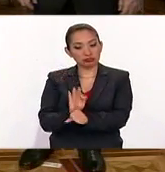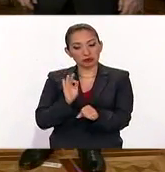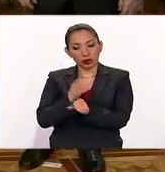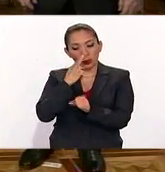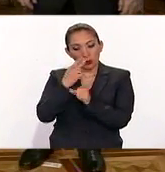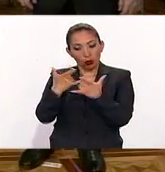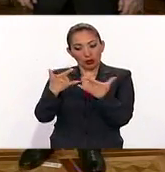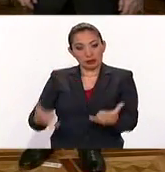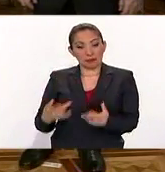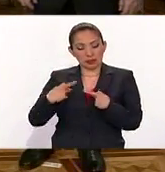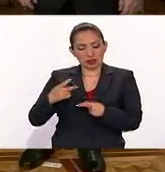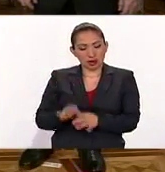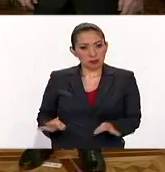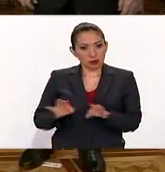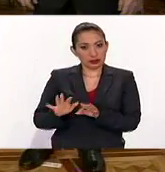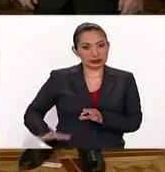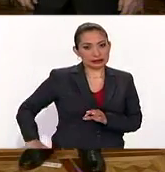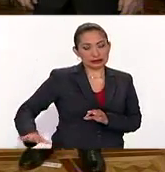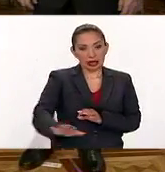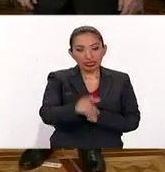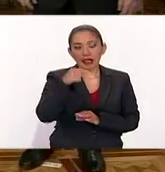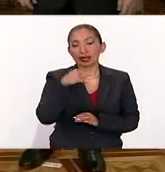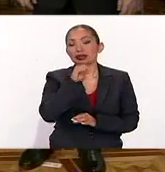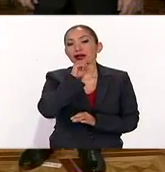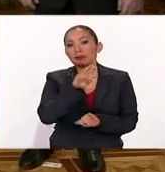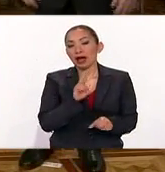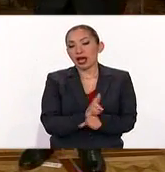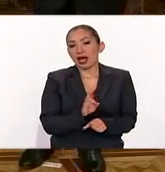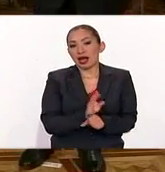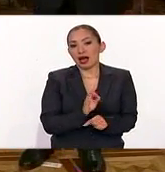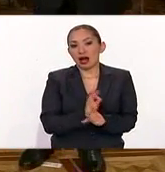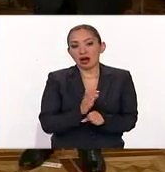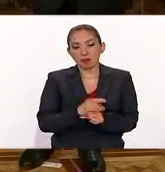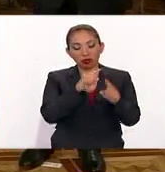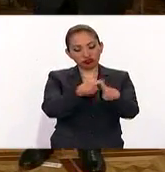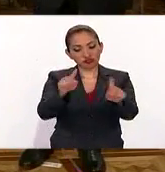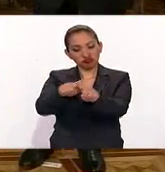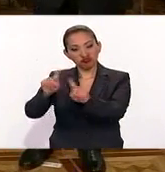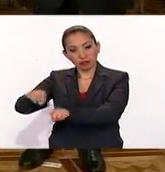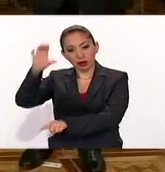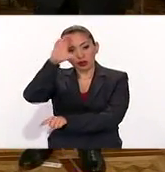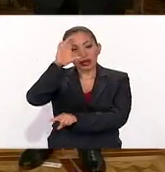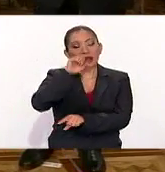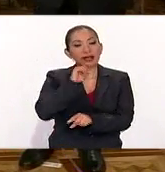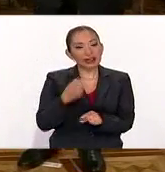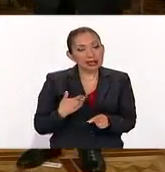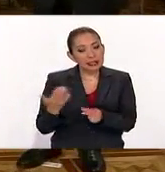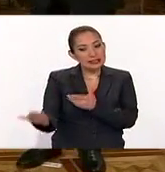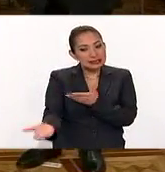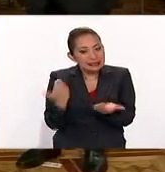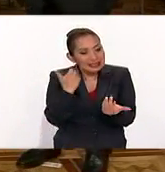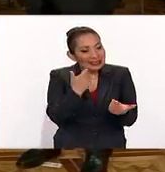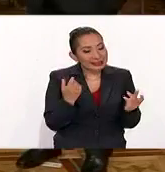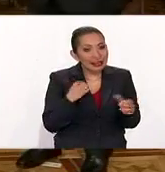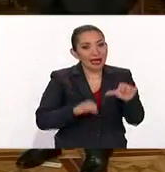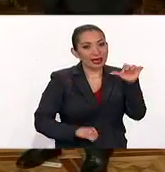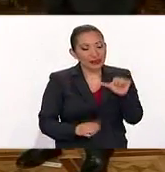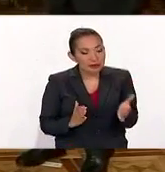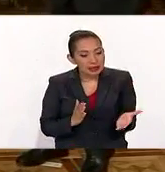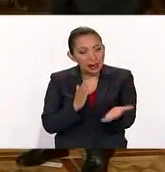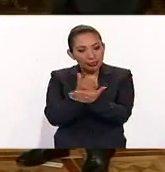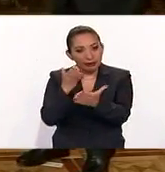patrimonio histórico, salvaguardar nuestra pluralidad cultural, así como acercar las actividades